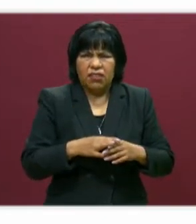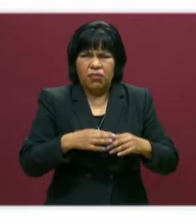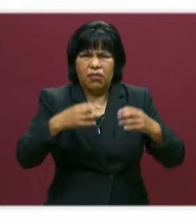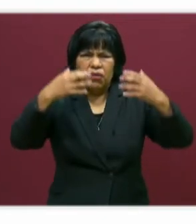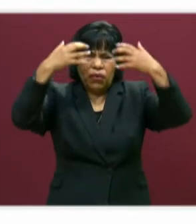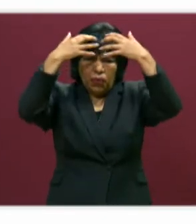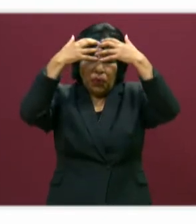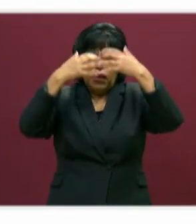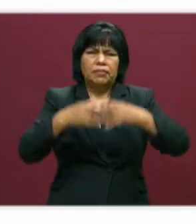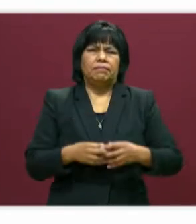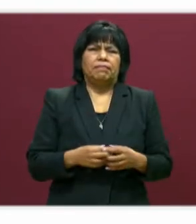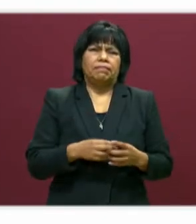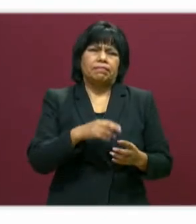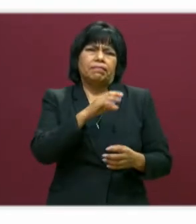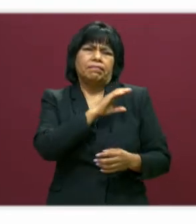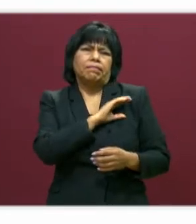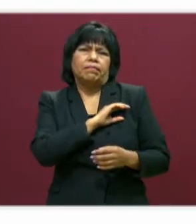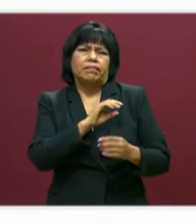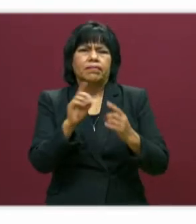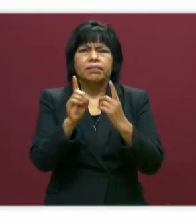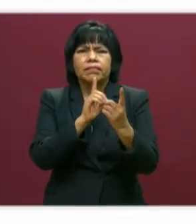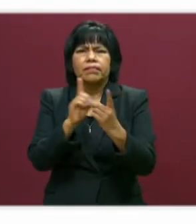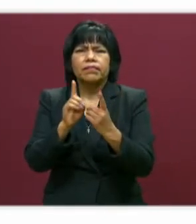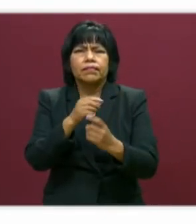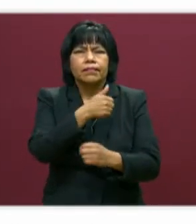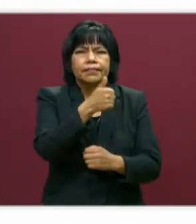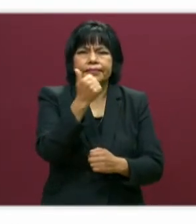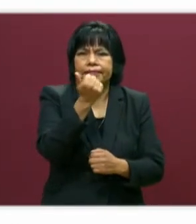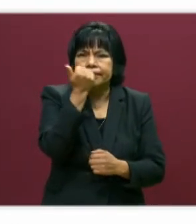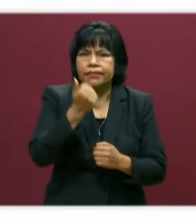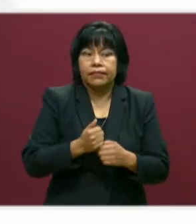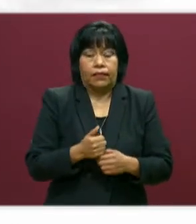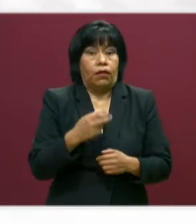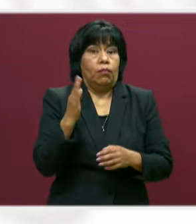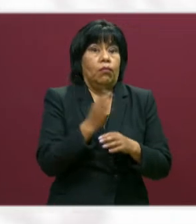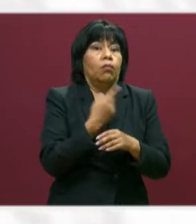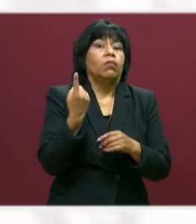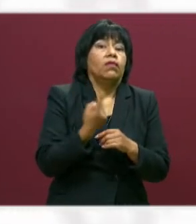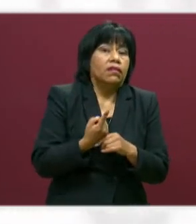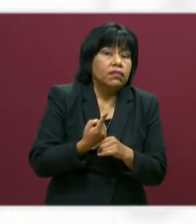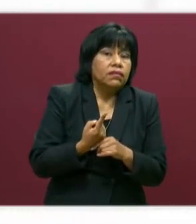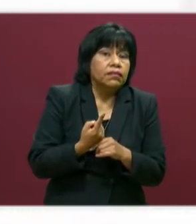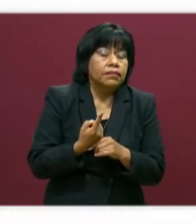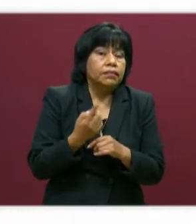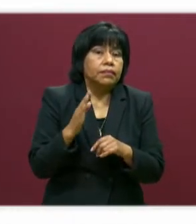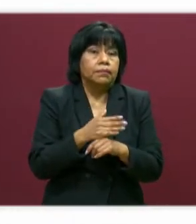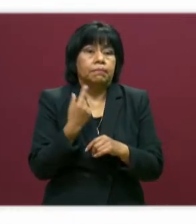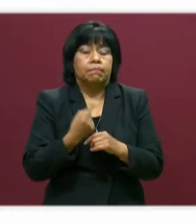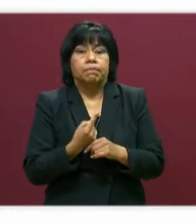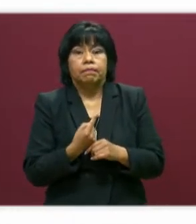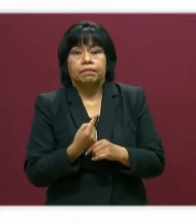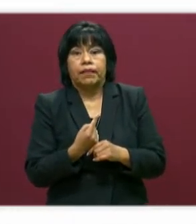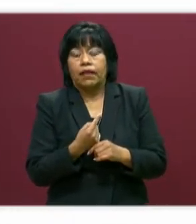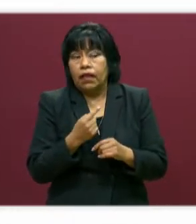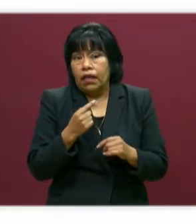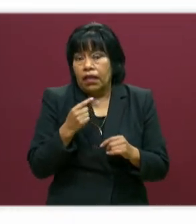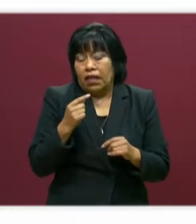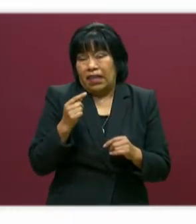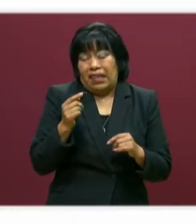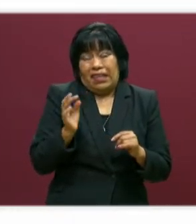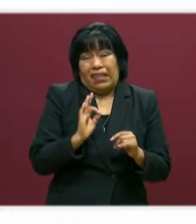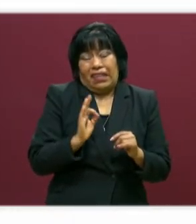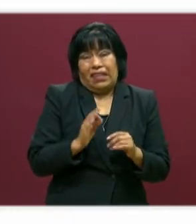afectivas y sociales de cada estudiante. Porque lo que más se vio trastocado o